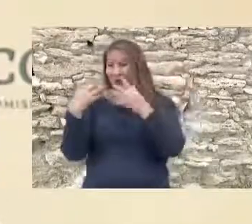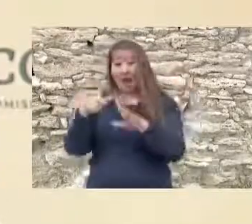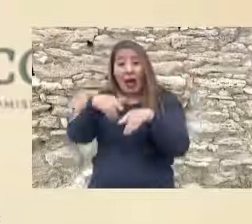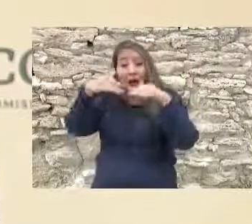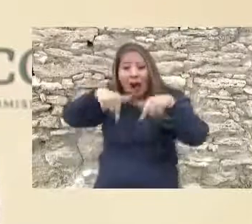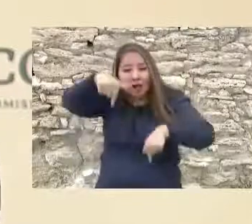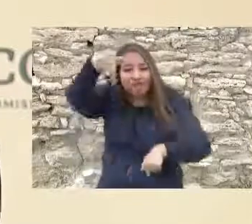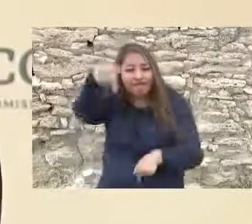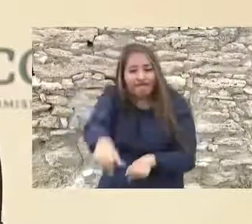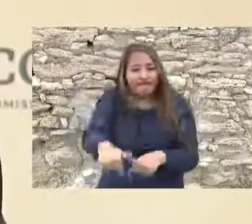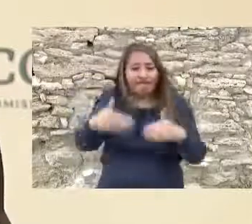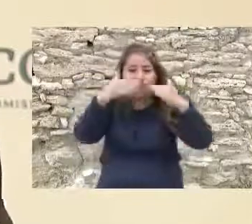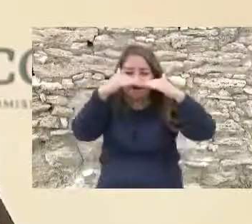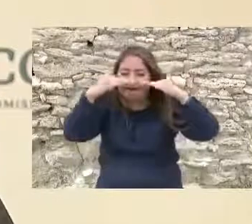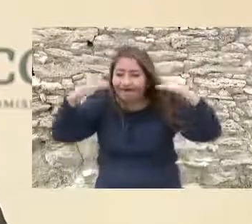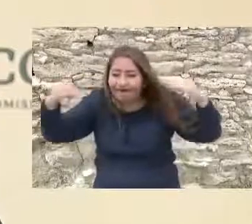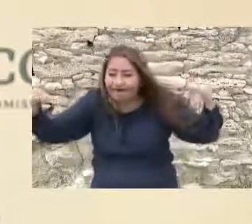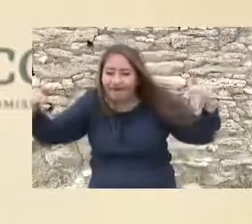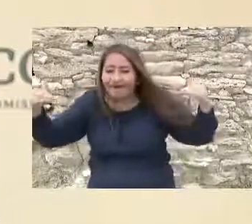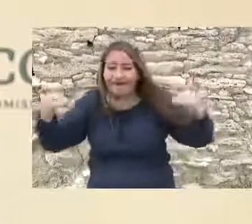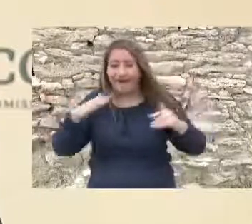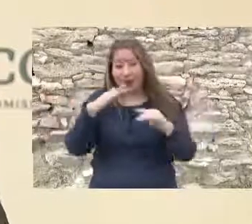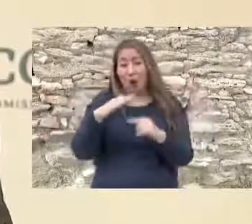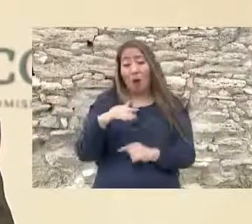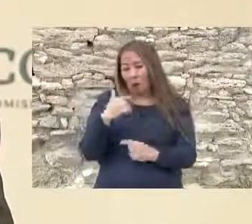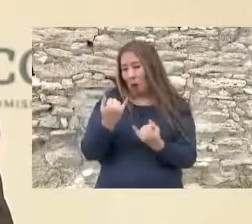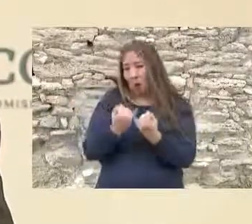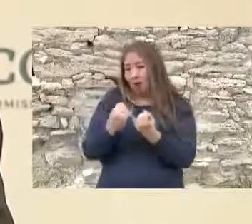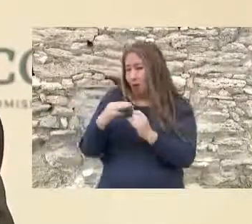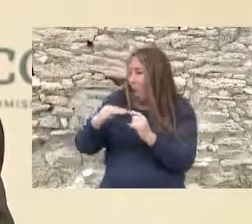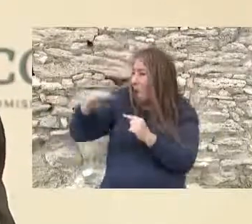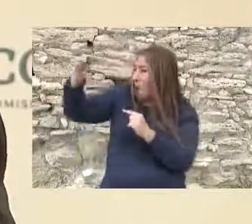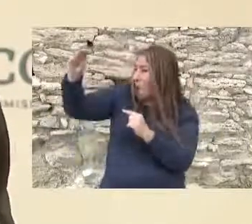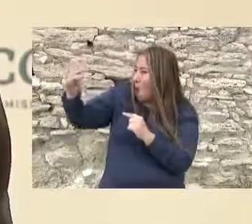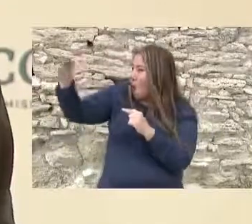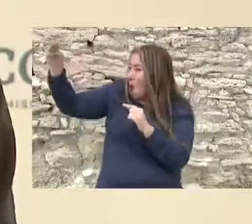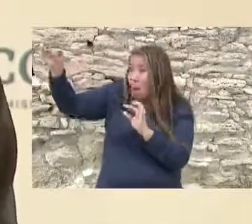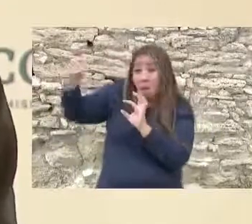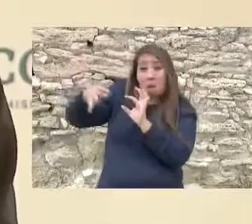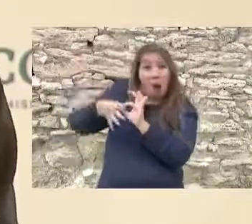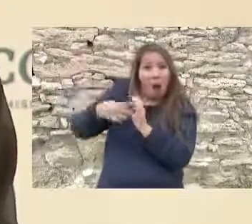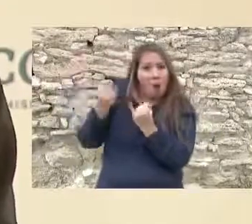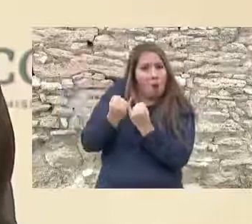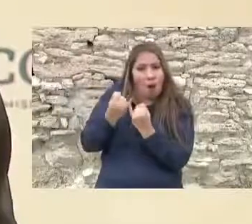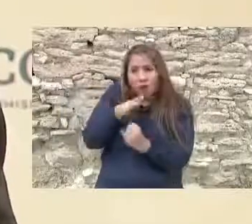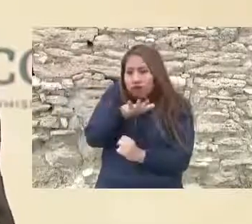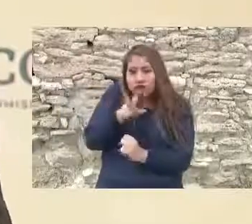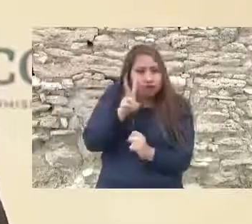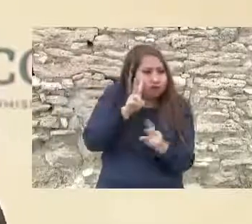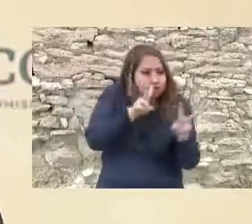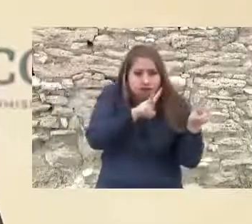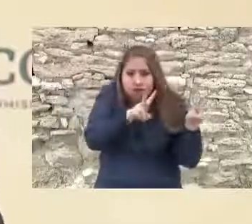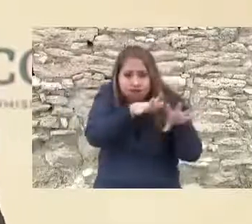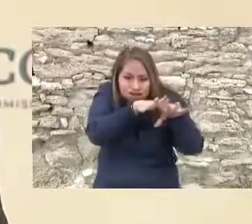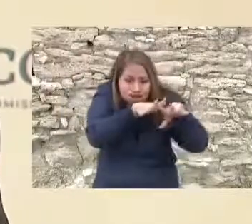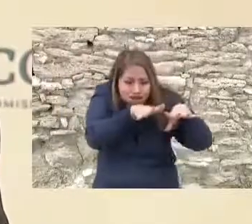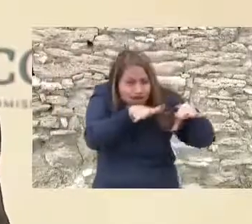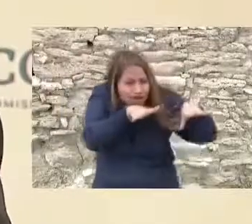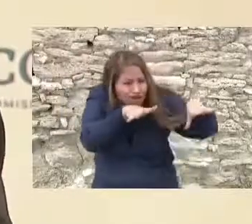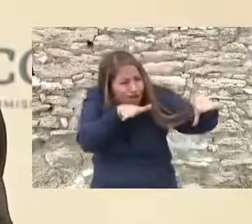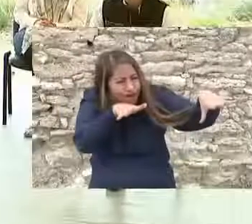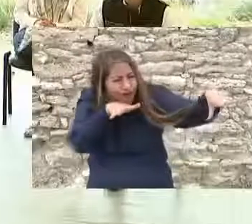es el desierto donde llano y montaña se conjugan en formas inusitadas, donde se observan planicies sin fin,